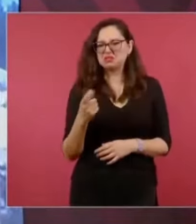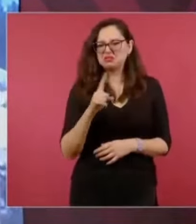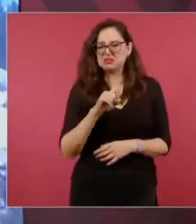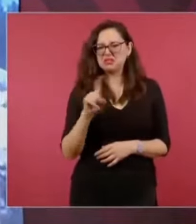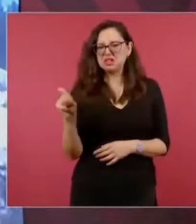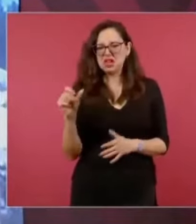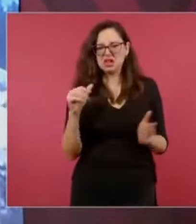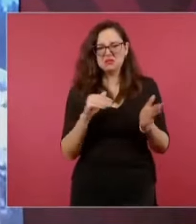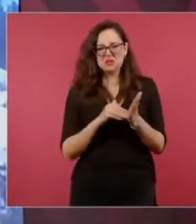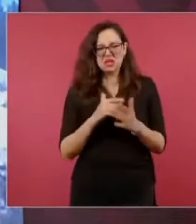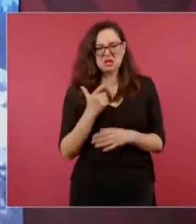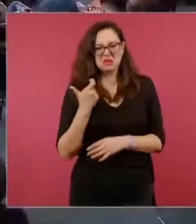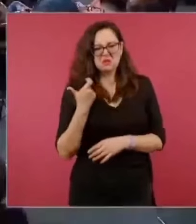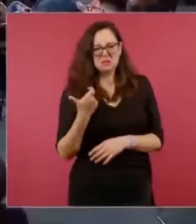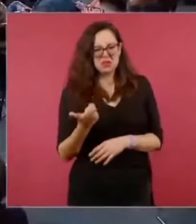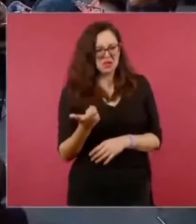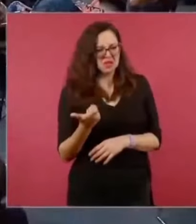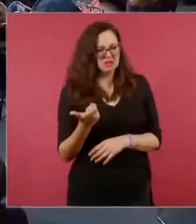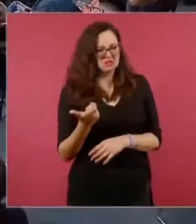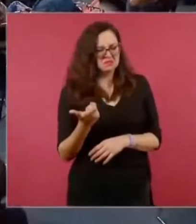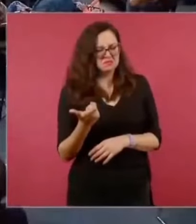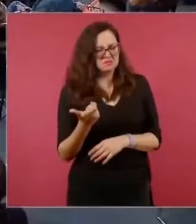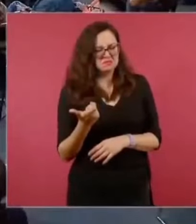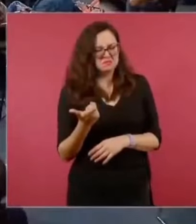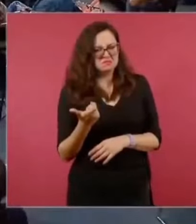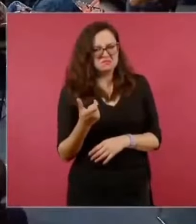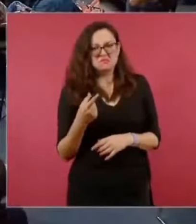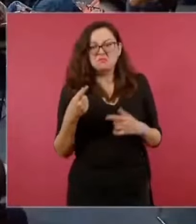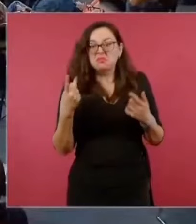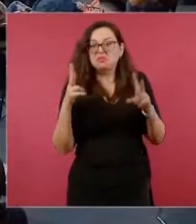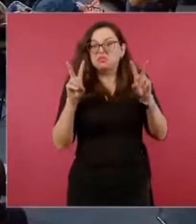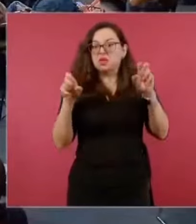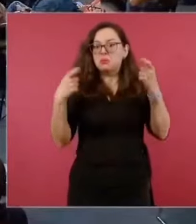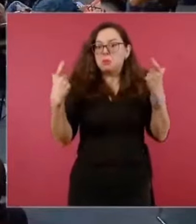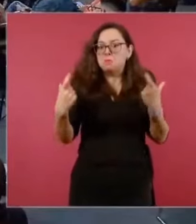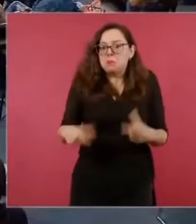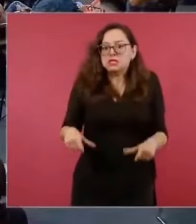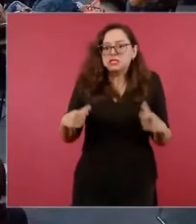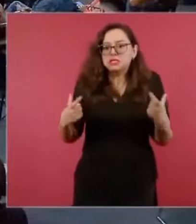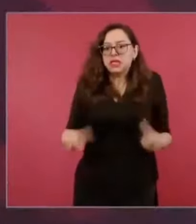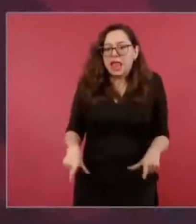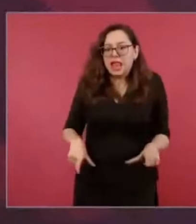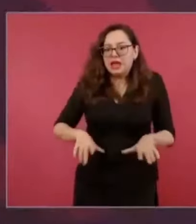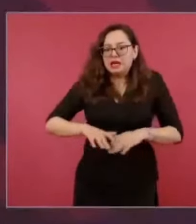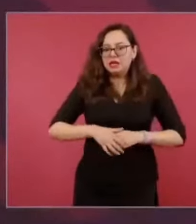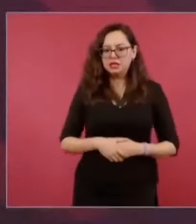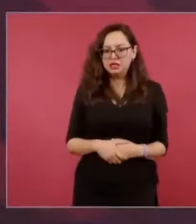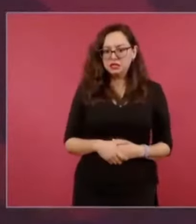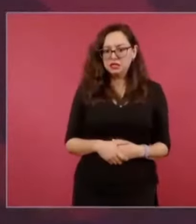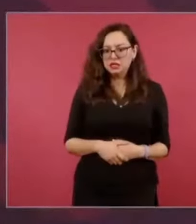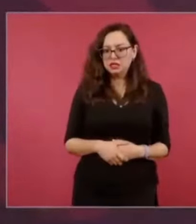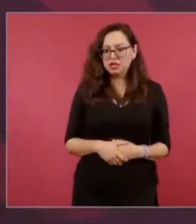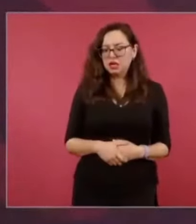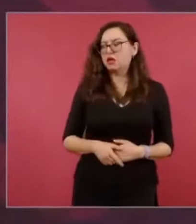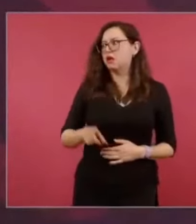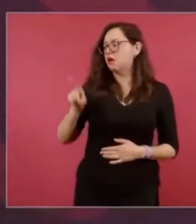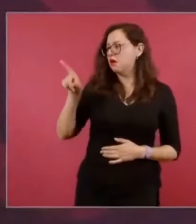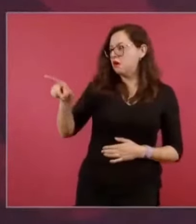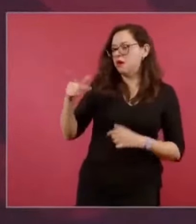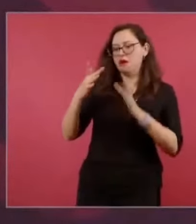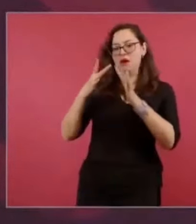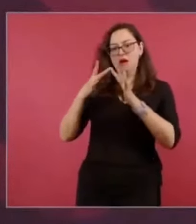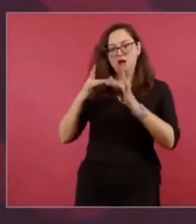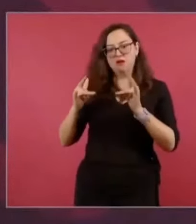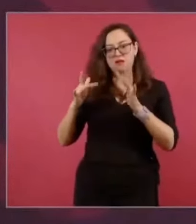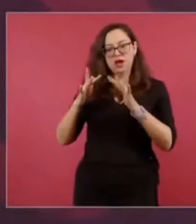que reclamaba un pastelero francés de